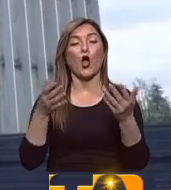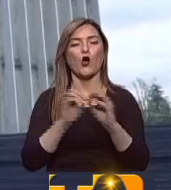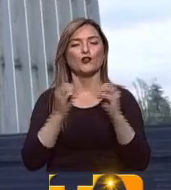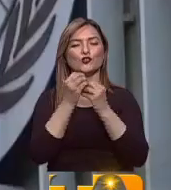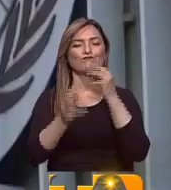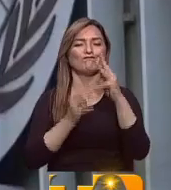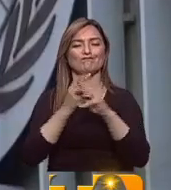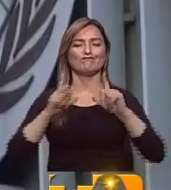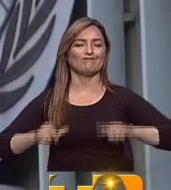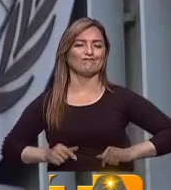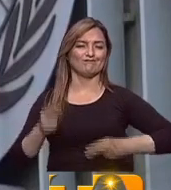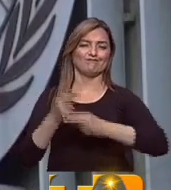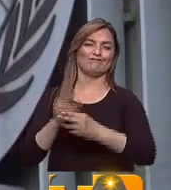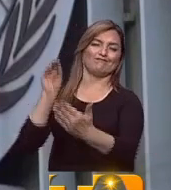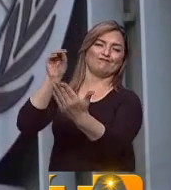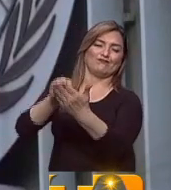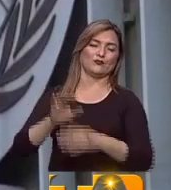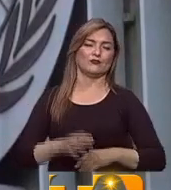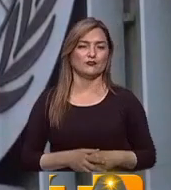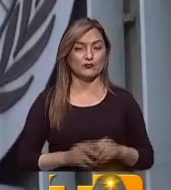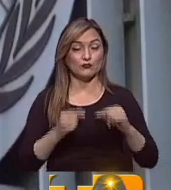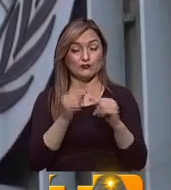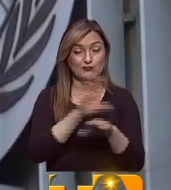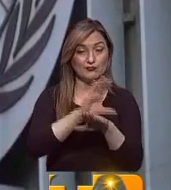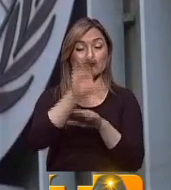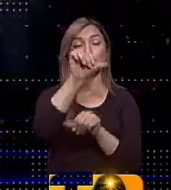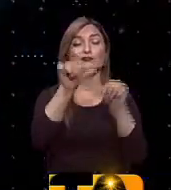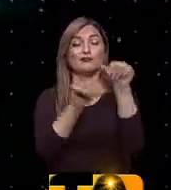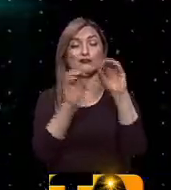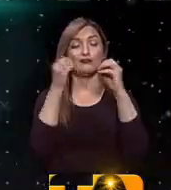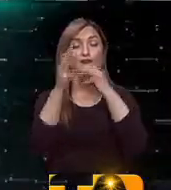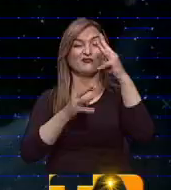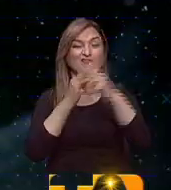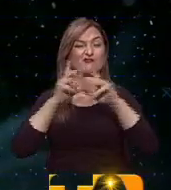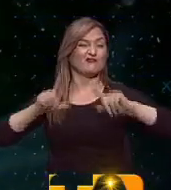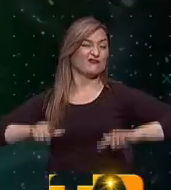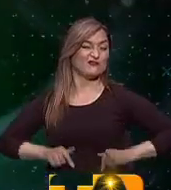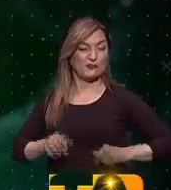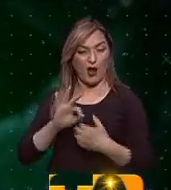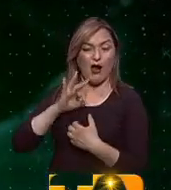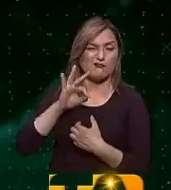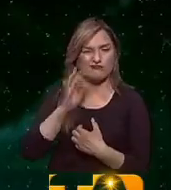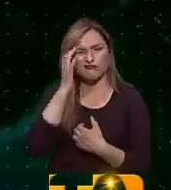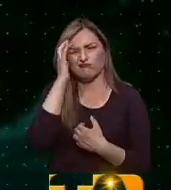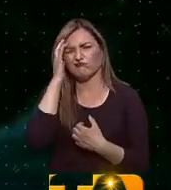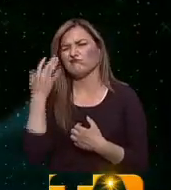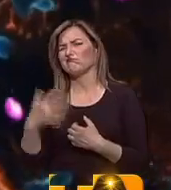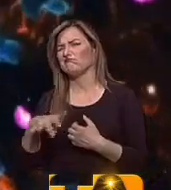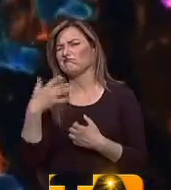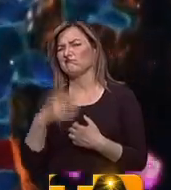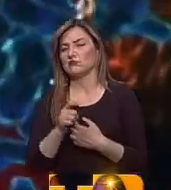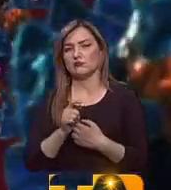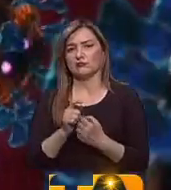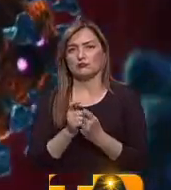Como ustedes saben, el grupo consejero asesor de la OMS ha catalogado este virus de preocupación debido a la gran cantidad de